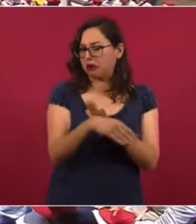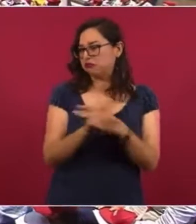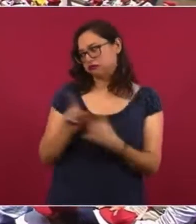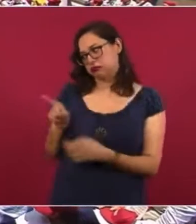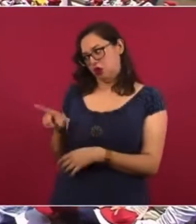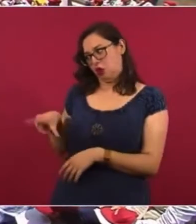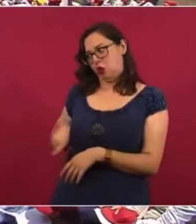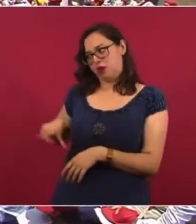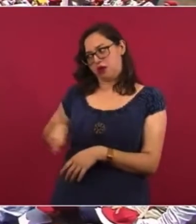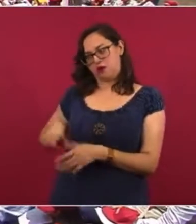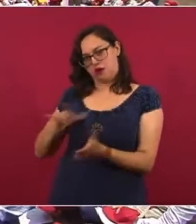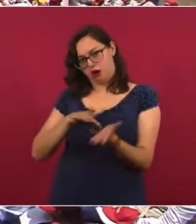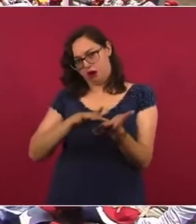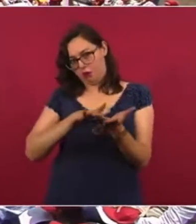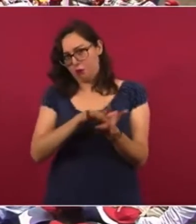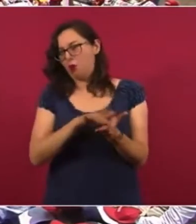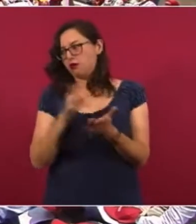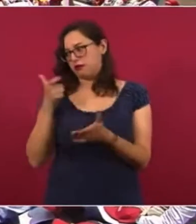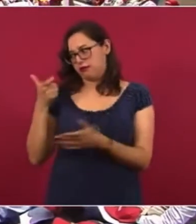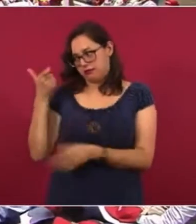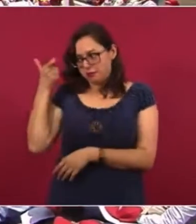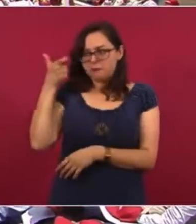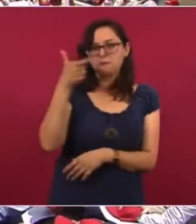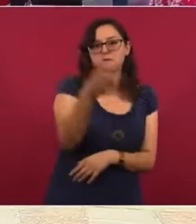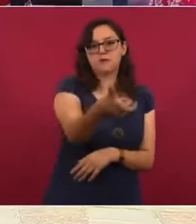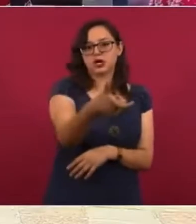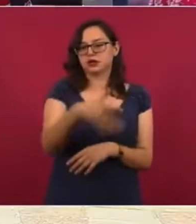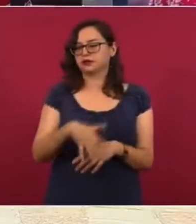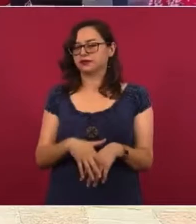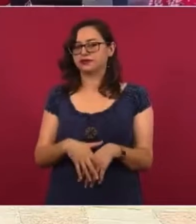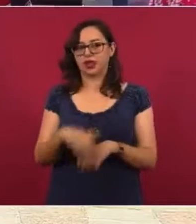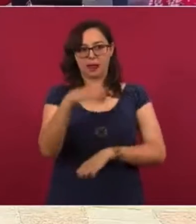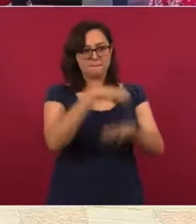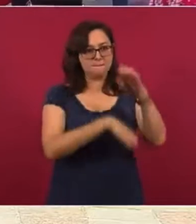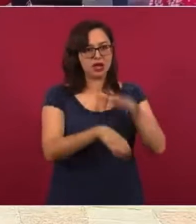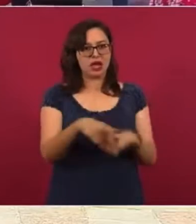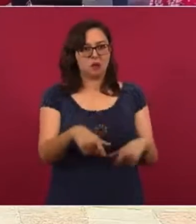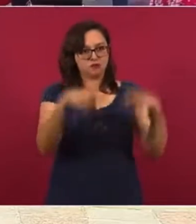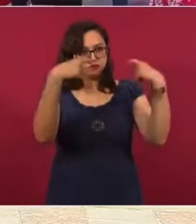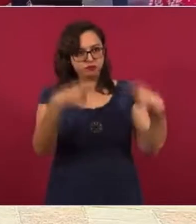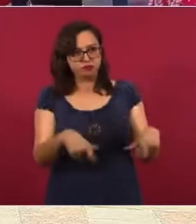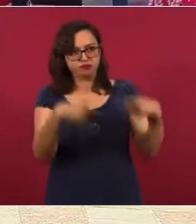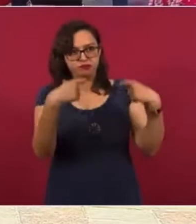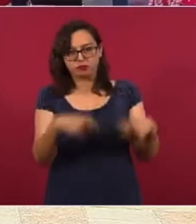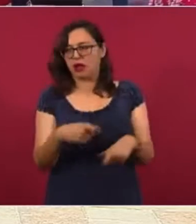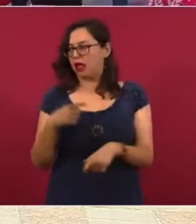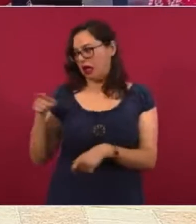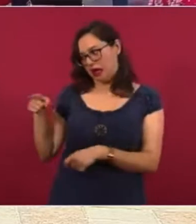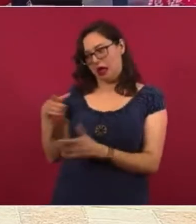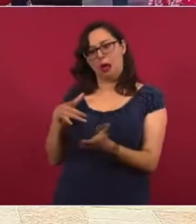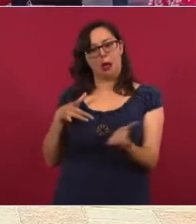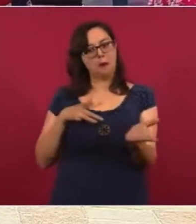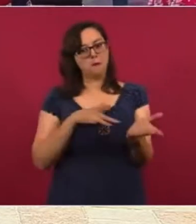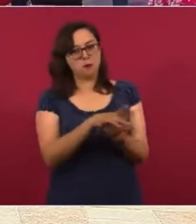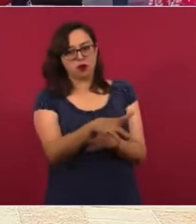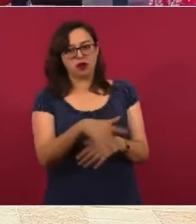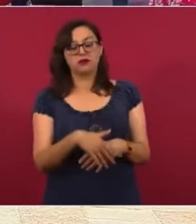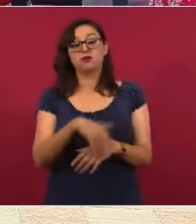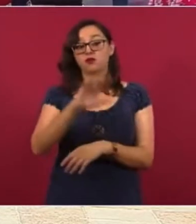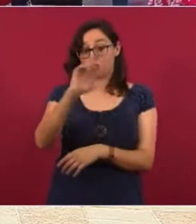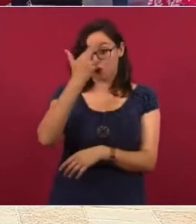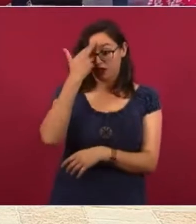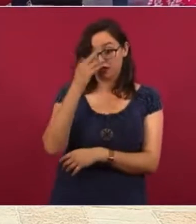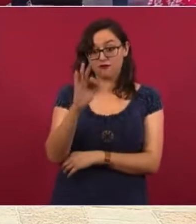Para apoyar a los de arriba, como lo hicieron cuando él fue a proa,